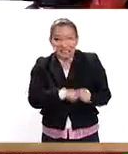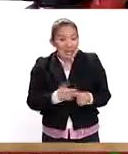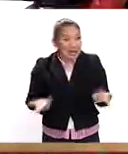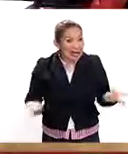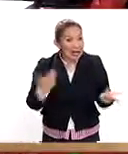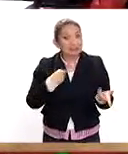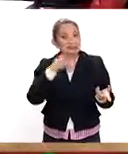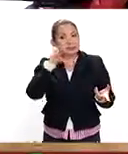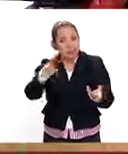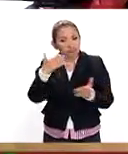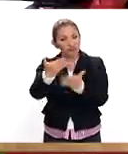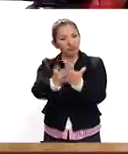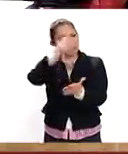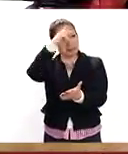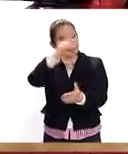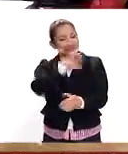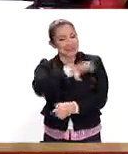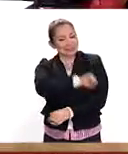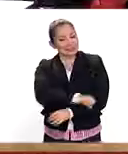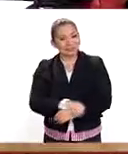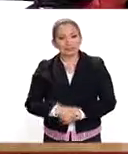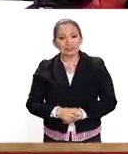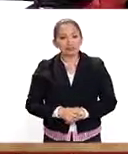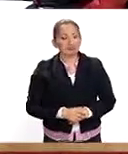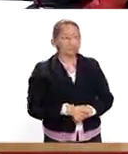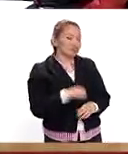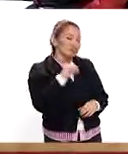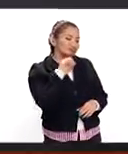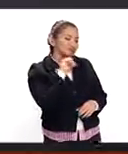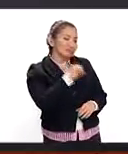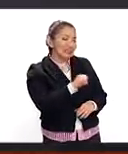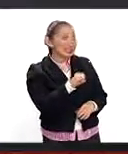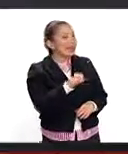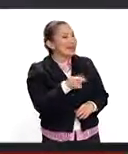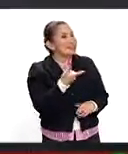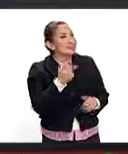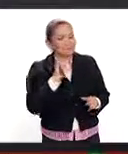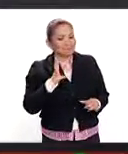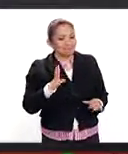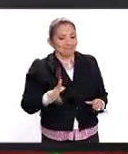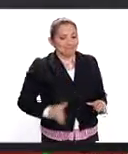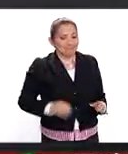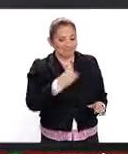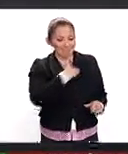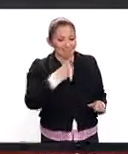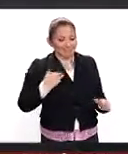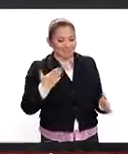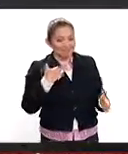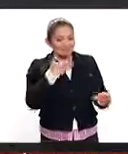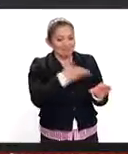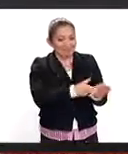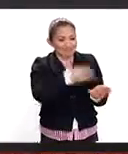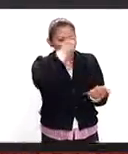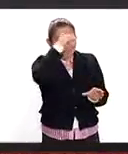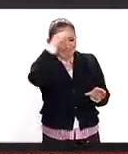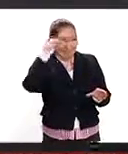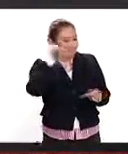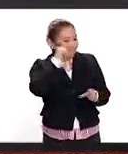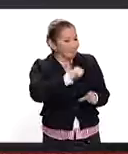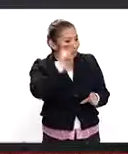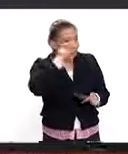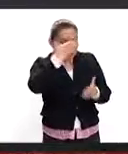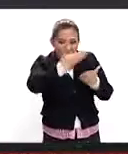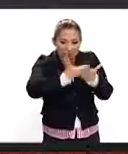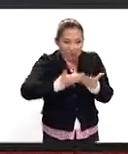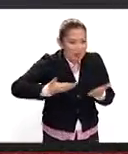¿no?, el estar sirviendo al país. Claro que sí. Es un orgullo pertenecer a las Fuerzas Armadas, siempre estar